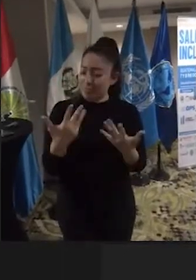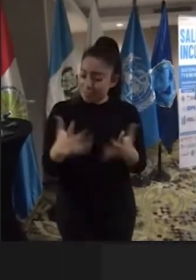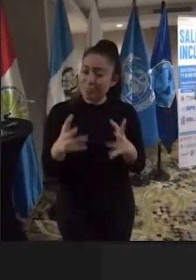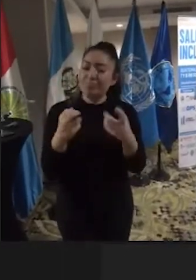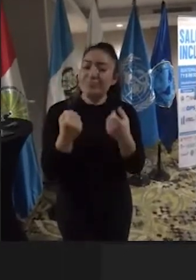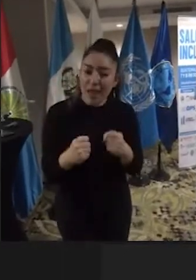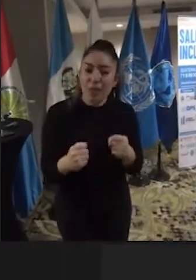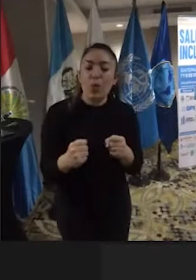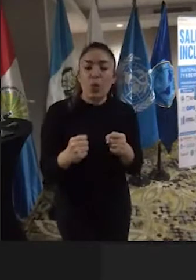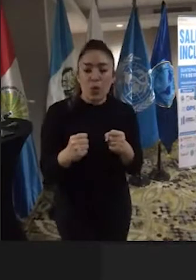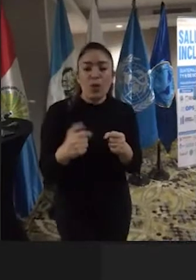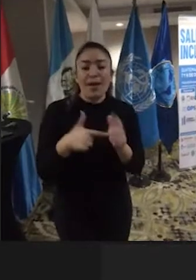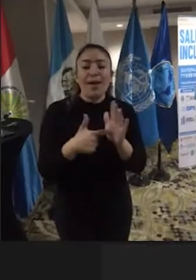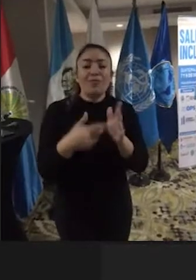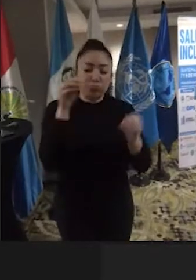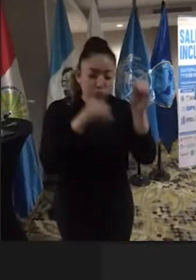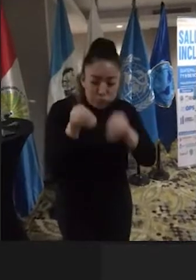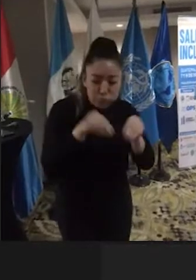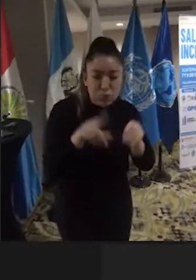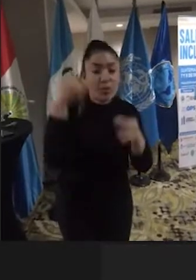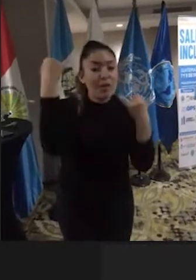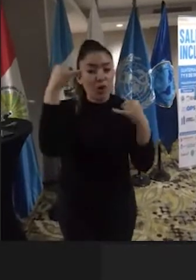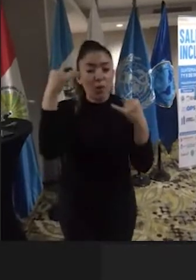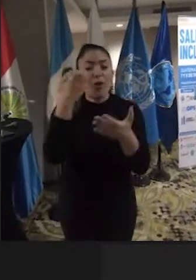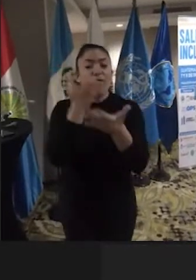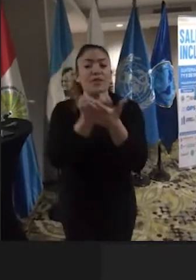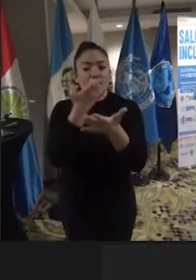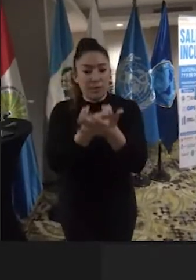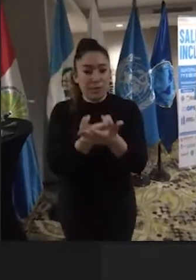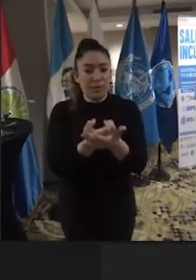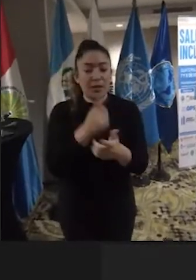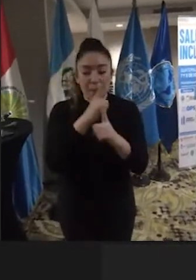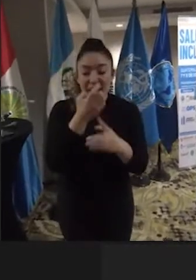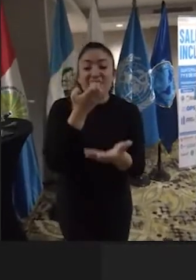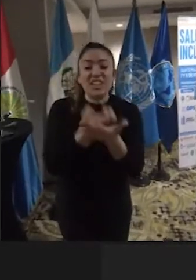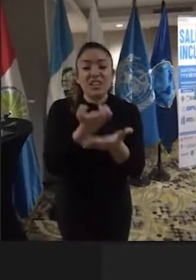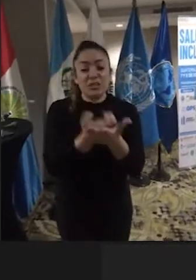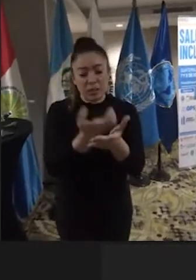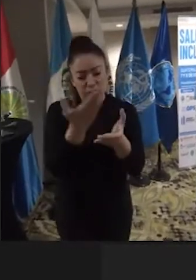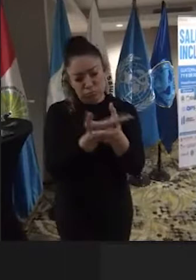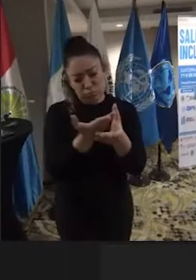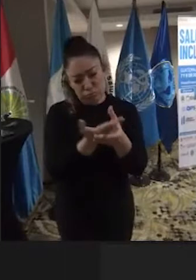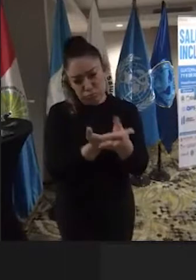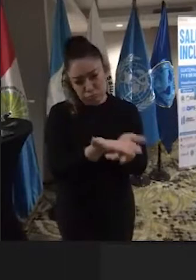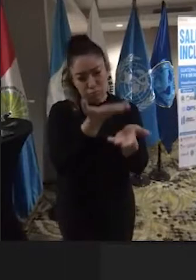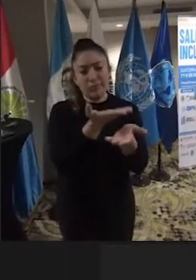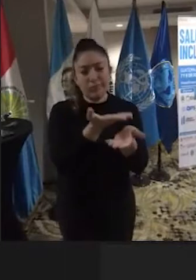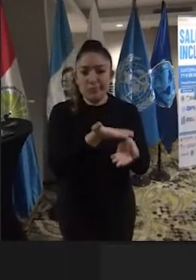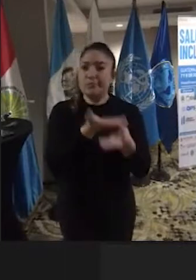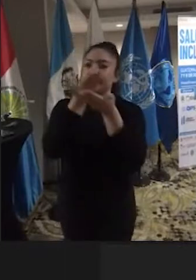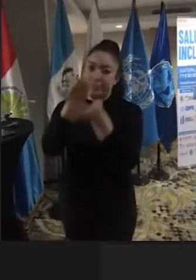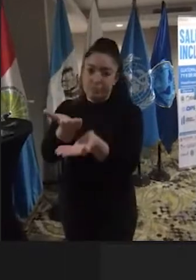realizando, elaborando un informe con evidencias y evidencias trasladadas y